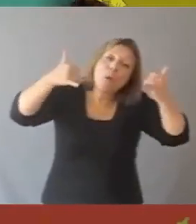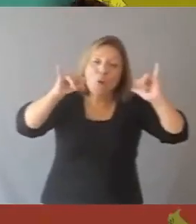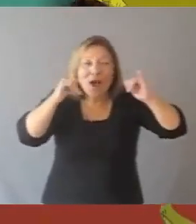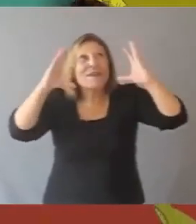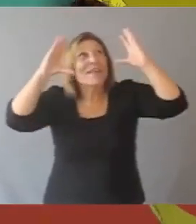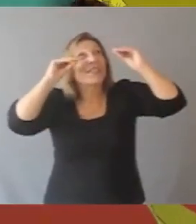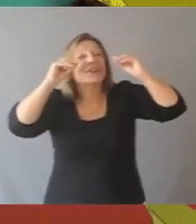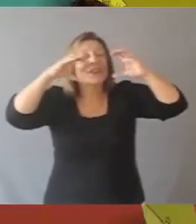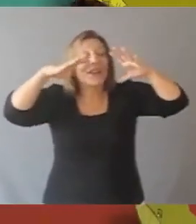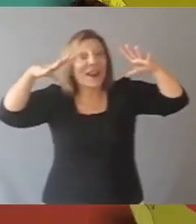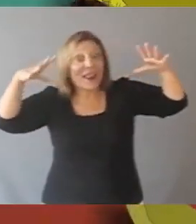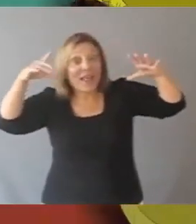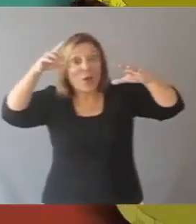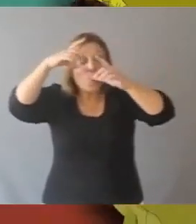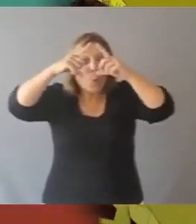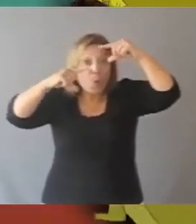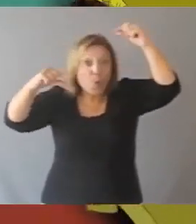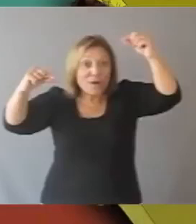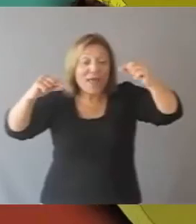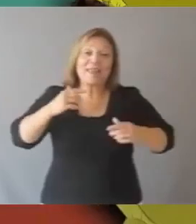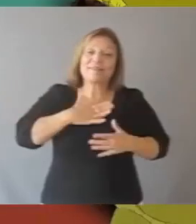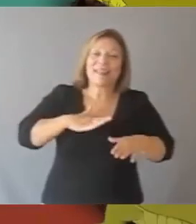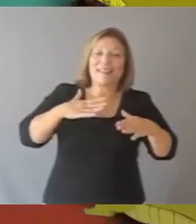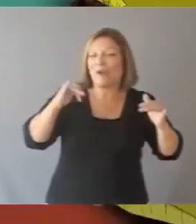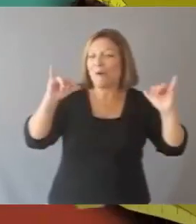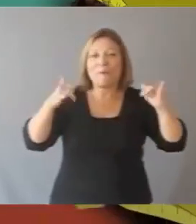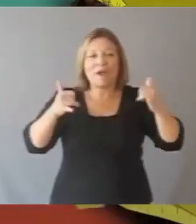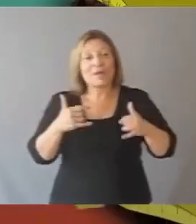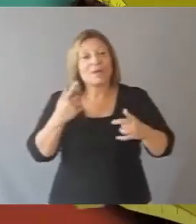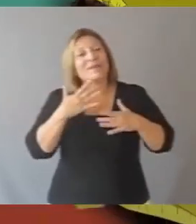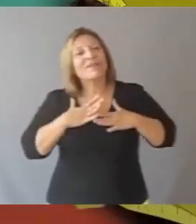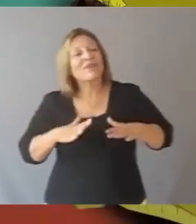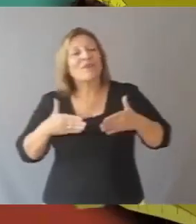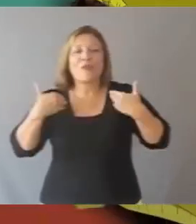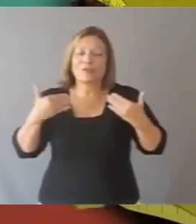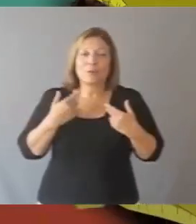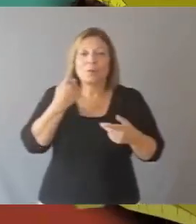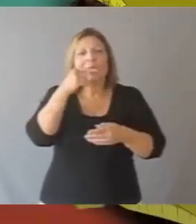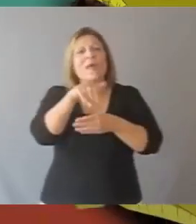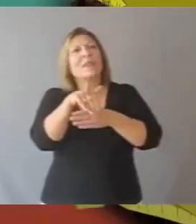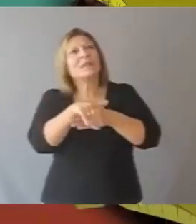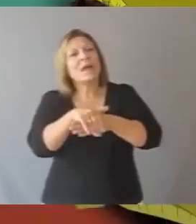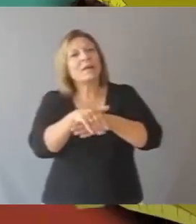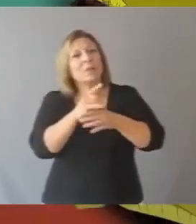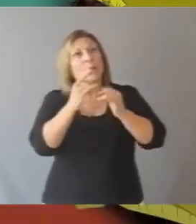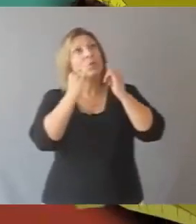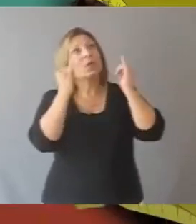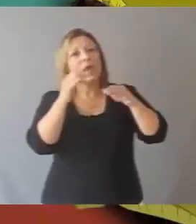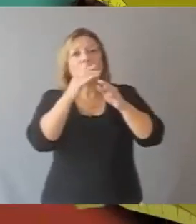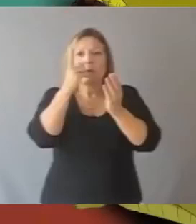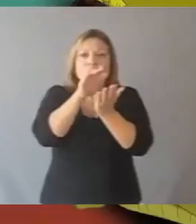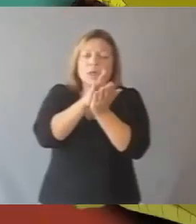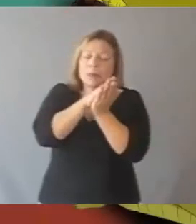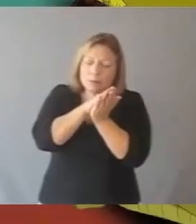sobre el agua cuando había noches de luna. Todos vivían muy tranquilos y contentos. Pero una tarde, mientras dormía en la siesta, un